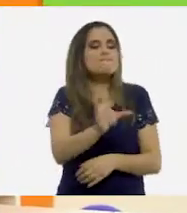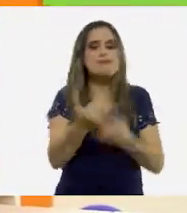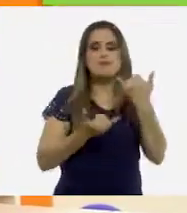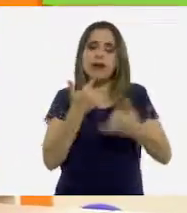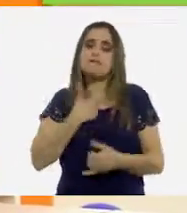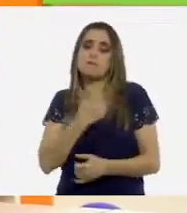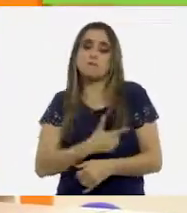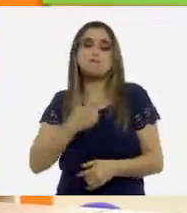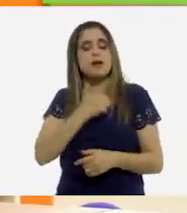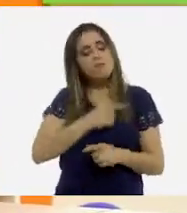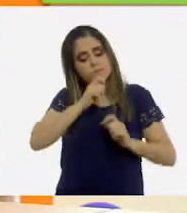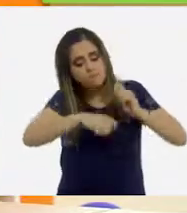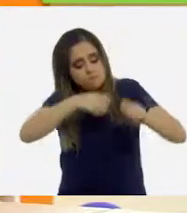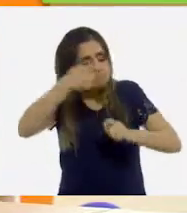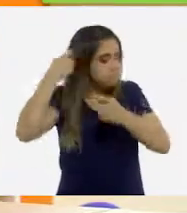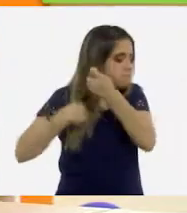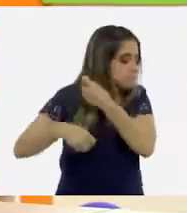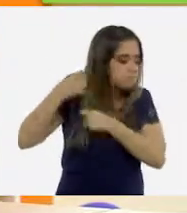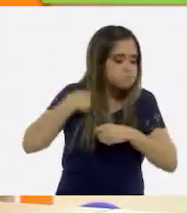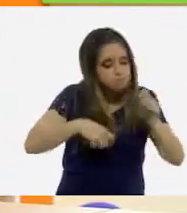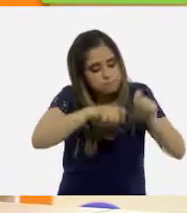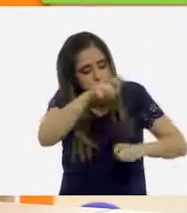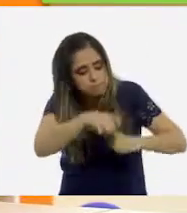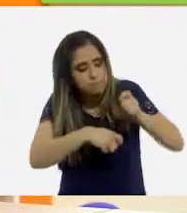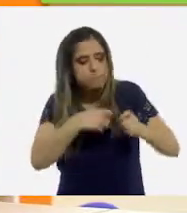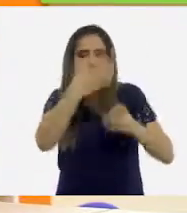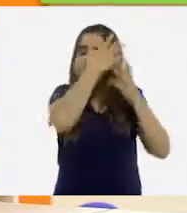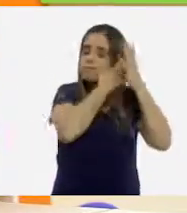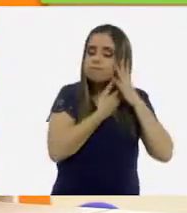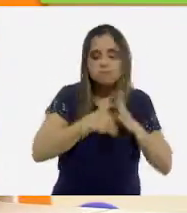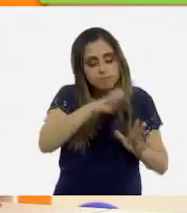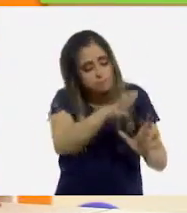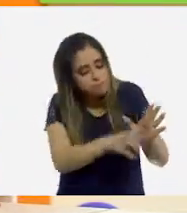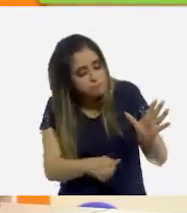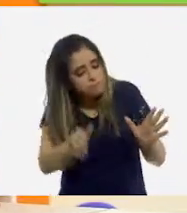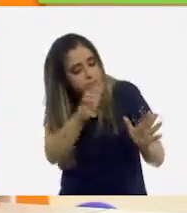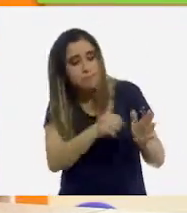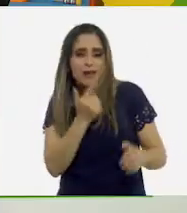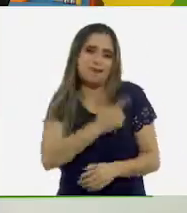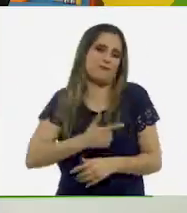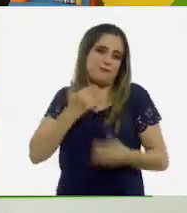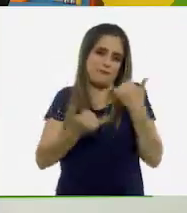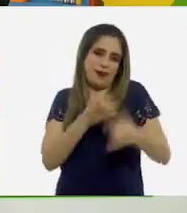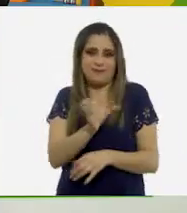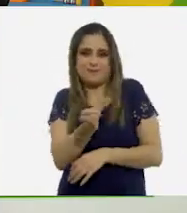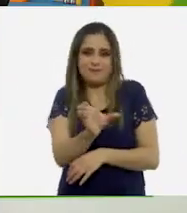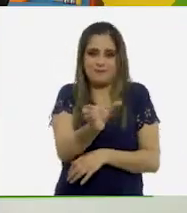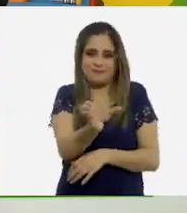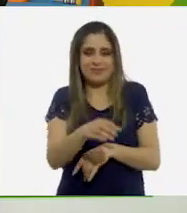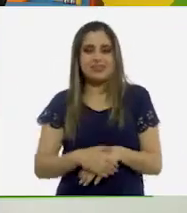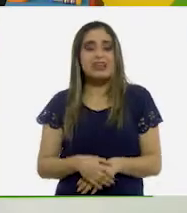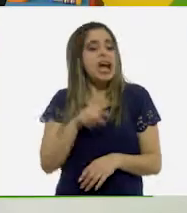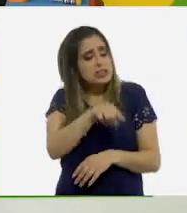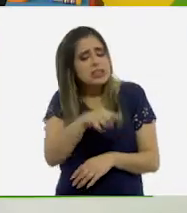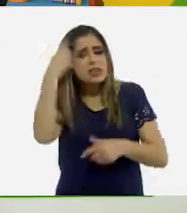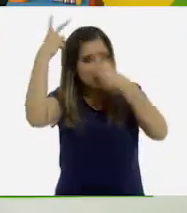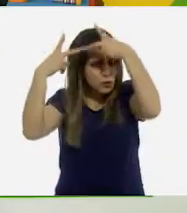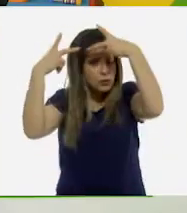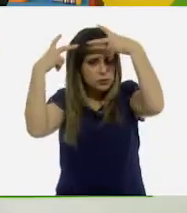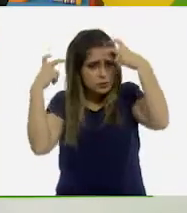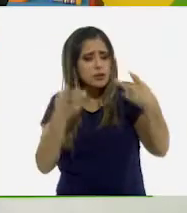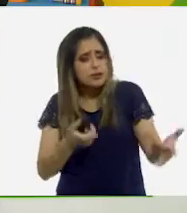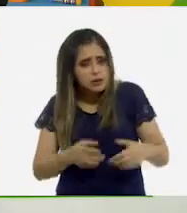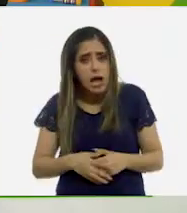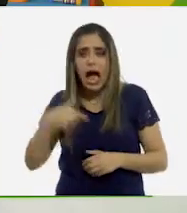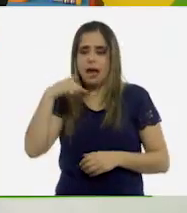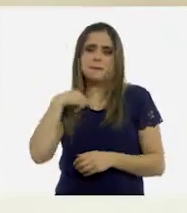me gustaba peinarla y acariciar su cabello. ¿Y a ti, Rosita? A mí siempre me ha gustado